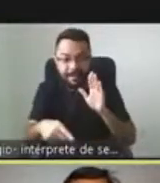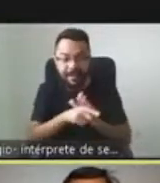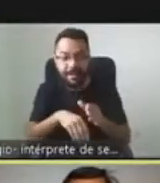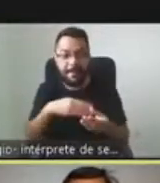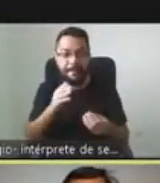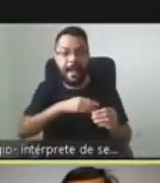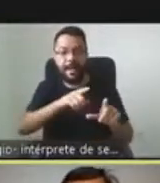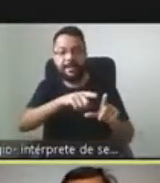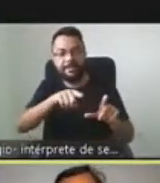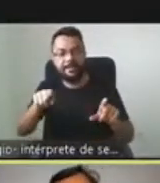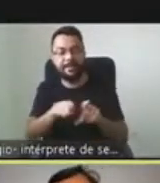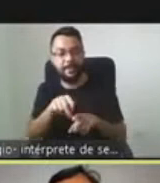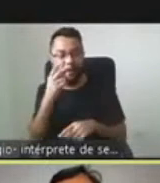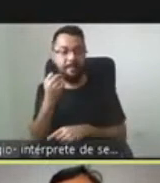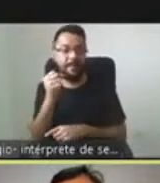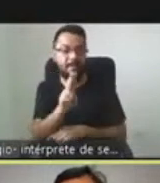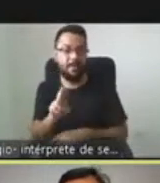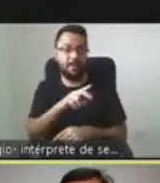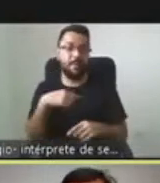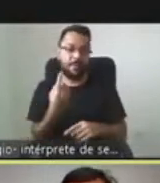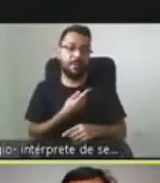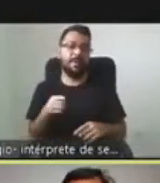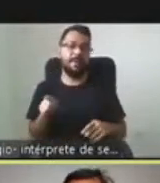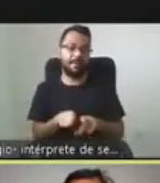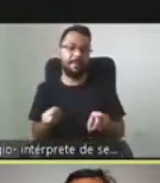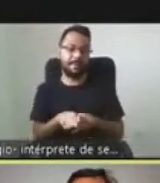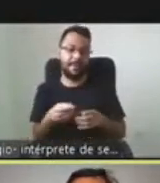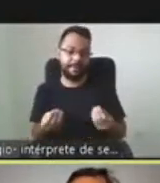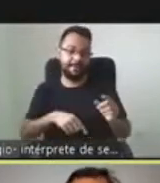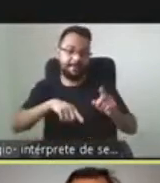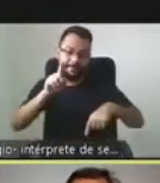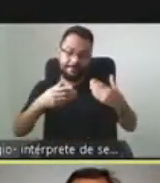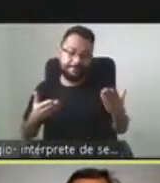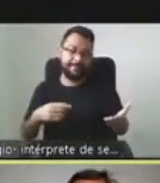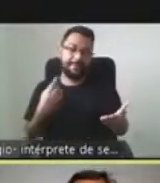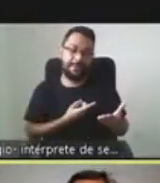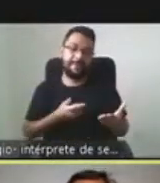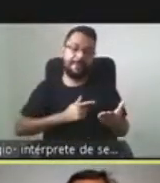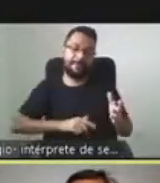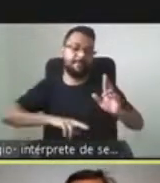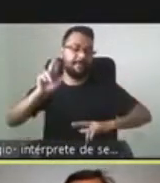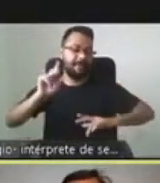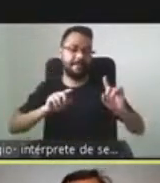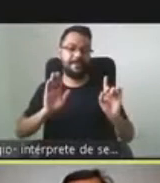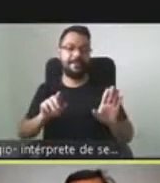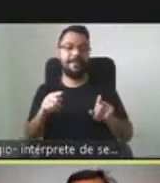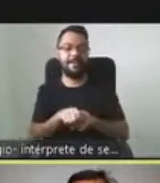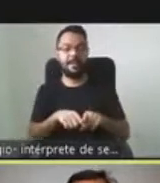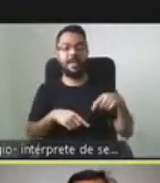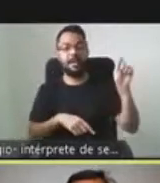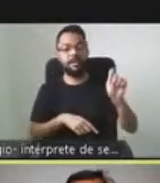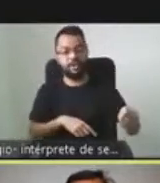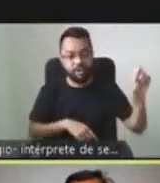definición de prevalencia, y aquí también, para variar, tenemos diferencias. En el caso, por ejemplo, de Argentina,